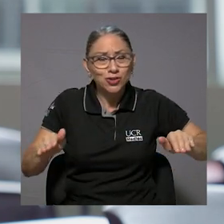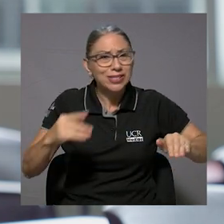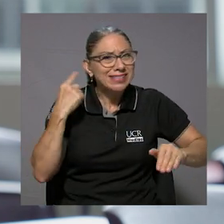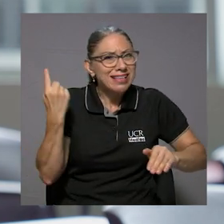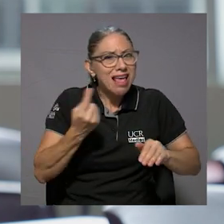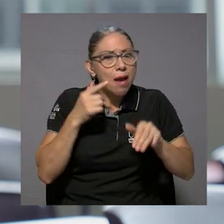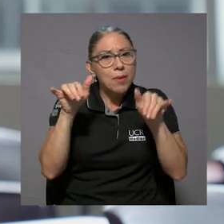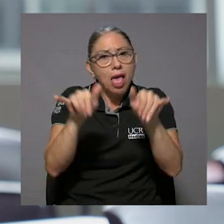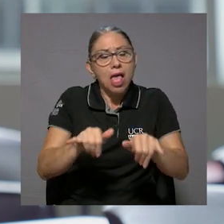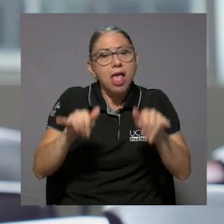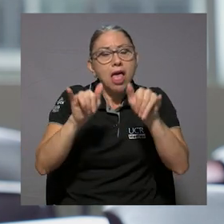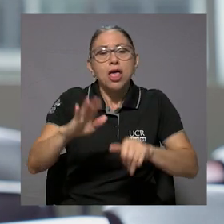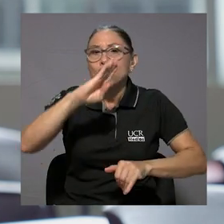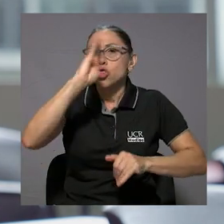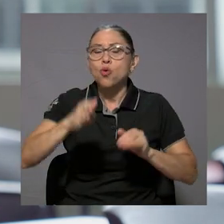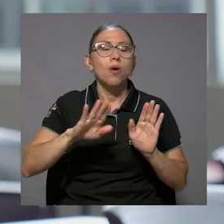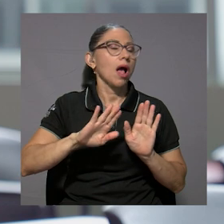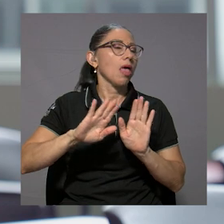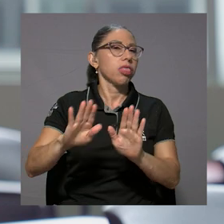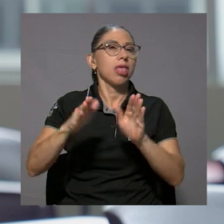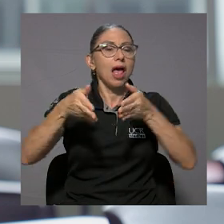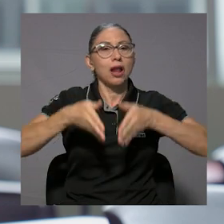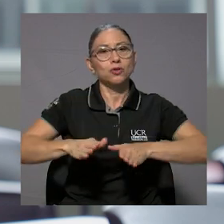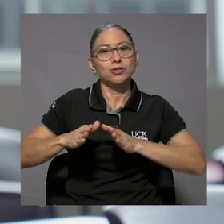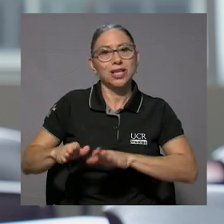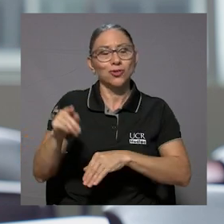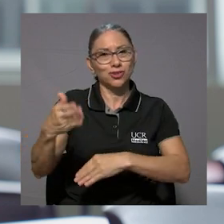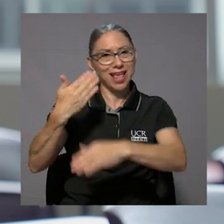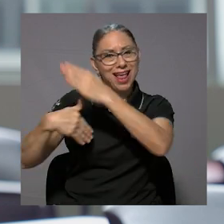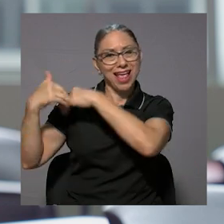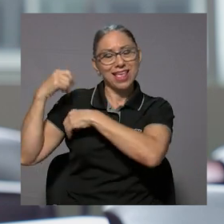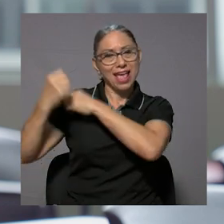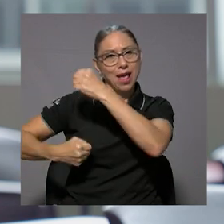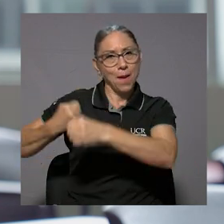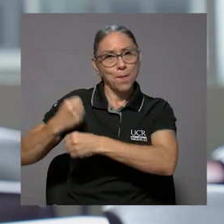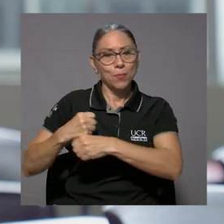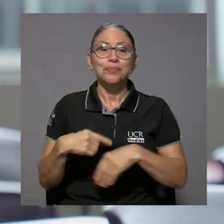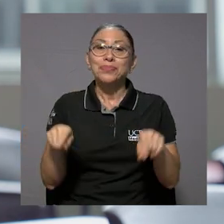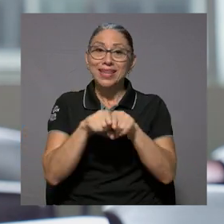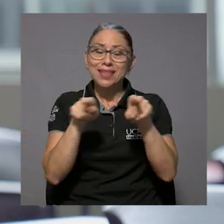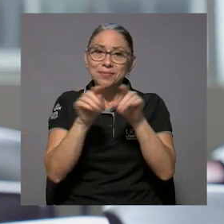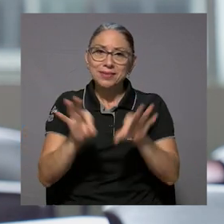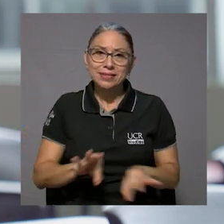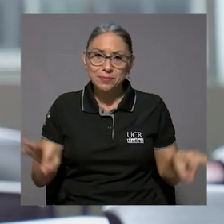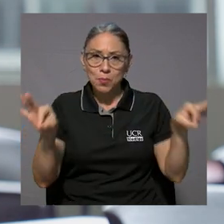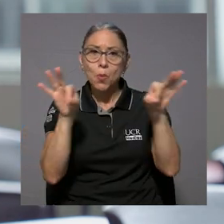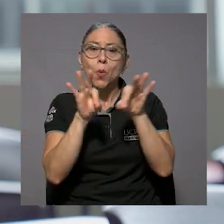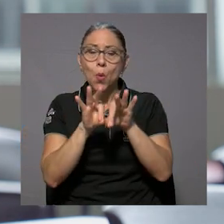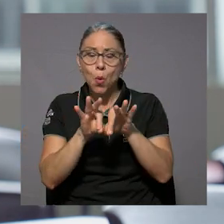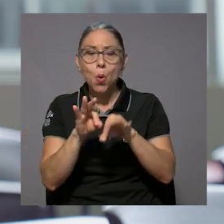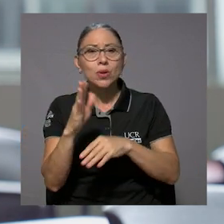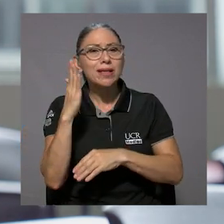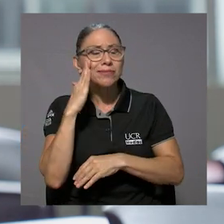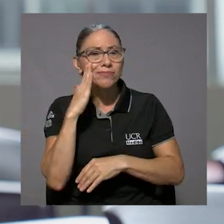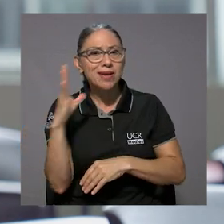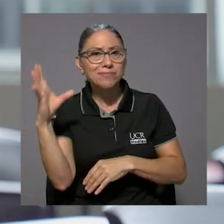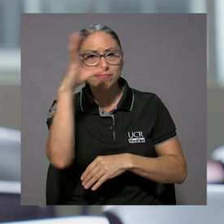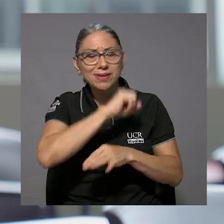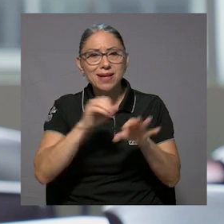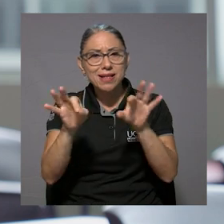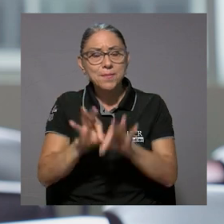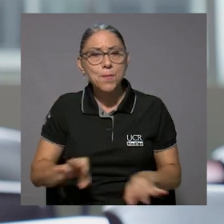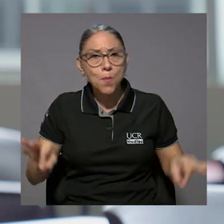siempre fueron, nunca abandonaron a sus hijos en esa época. Es importante también